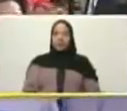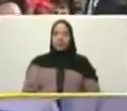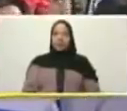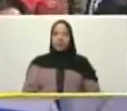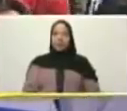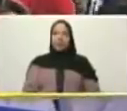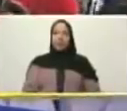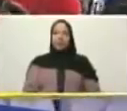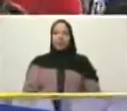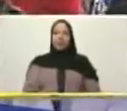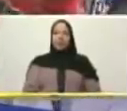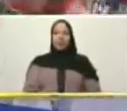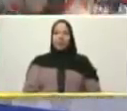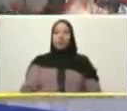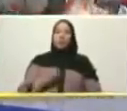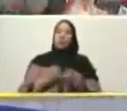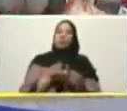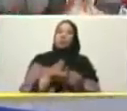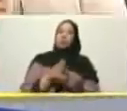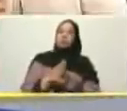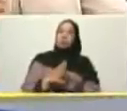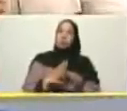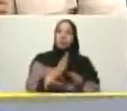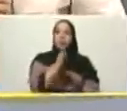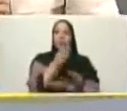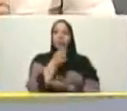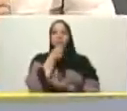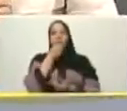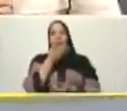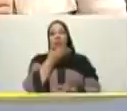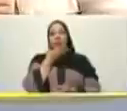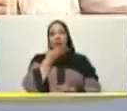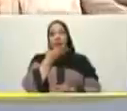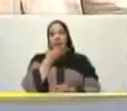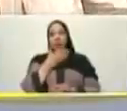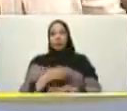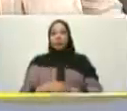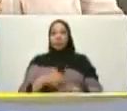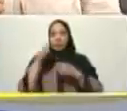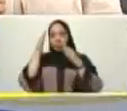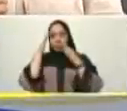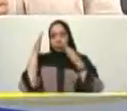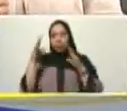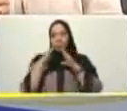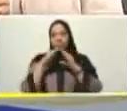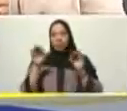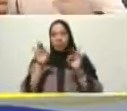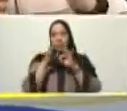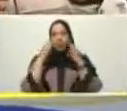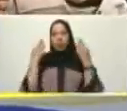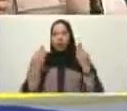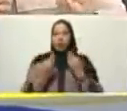siempre por siempre mire ese público hermoso allí mil saludos a toda esa familia